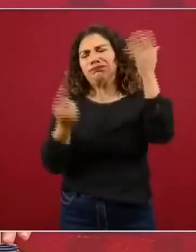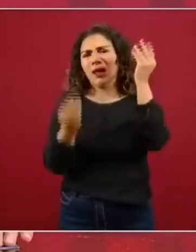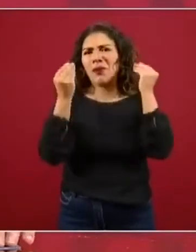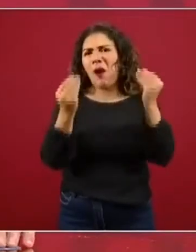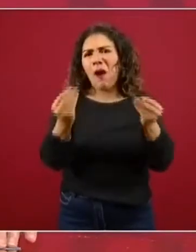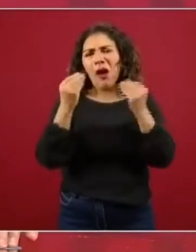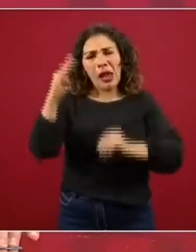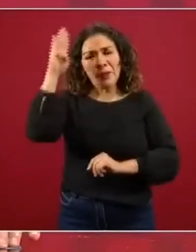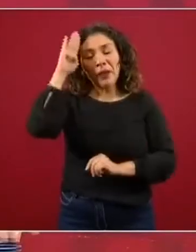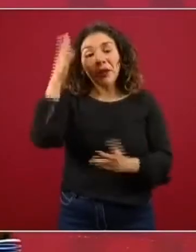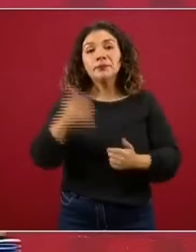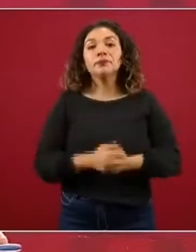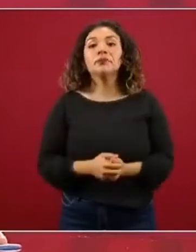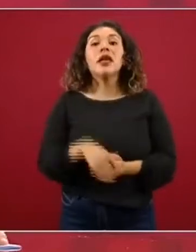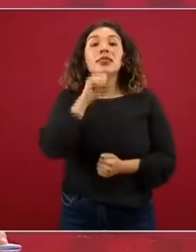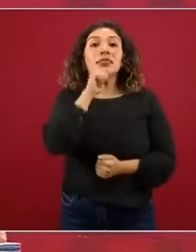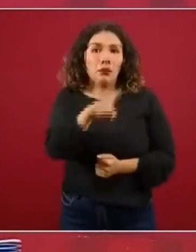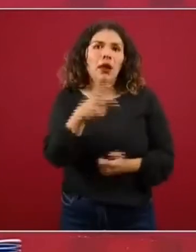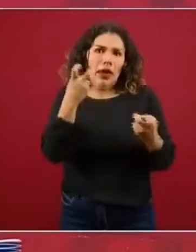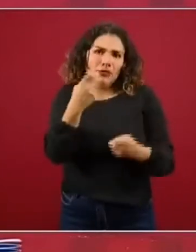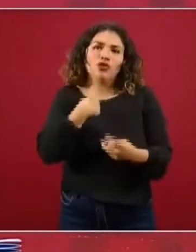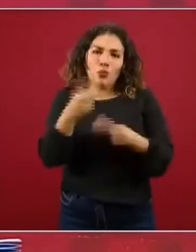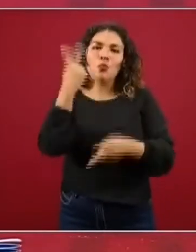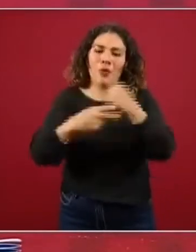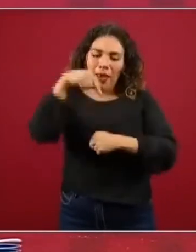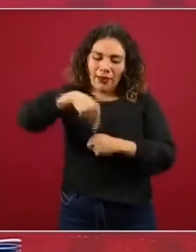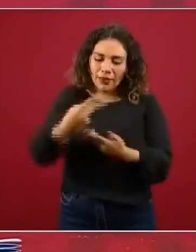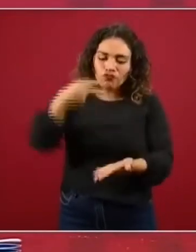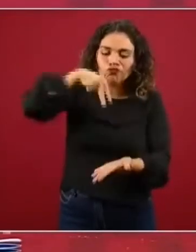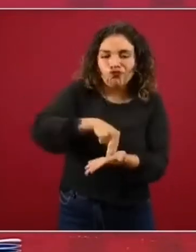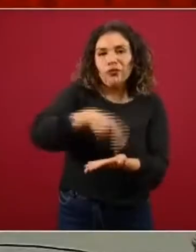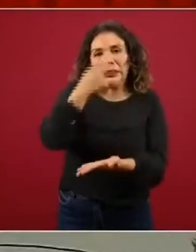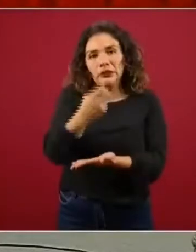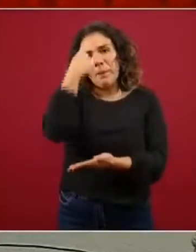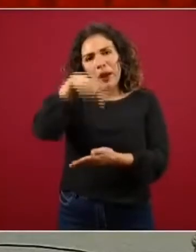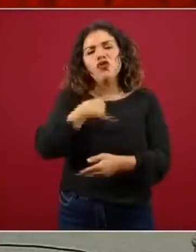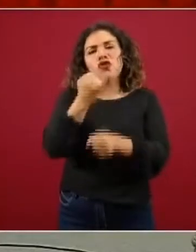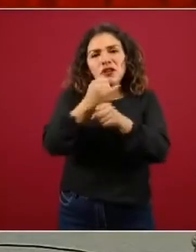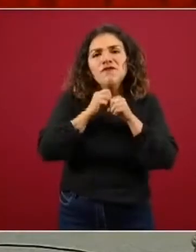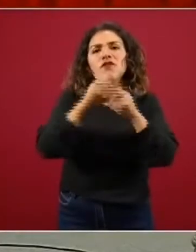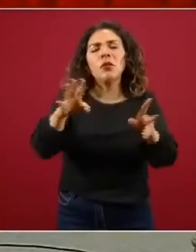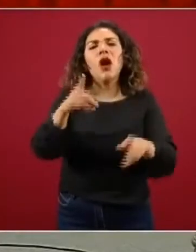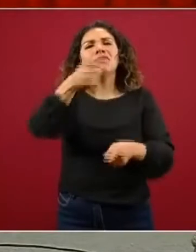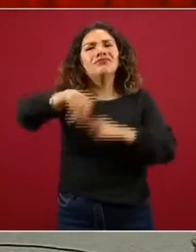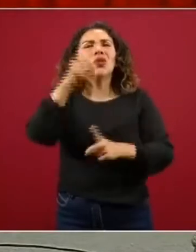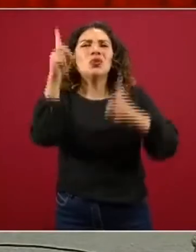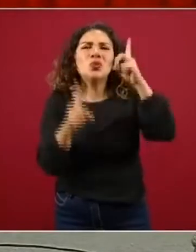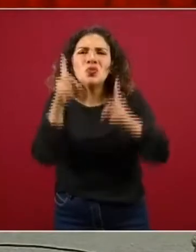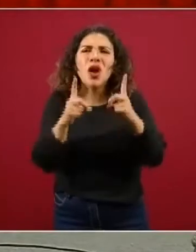dudas. Y también para eso estamos aquí, obviamente, para informarles, para resolver